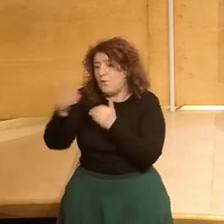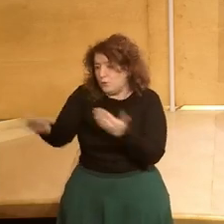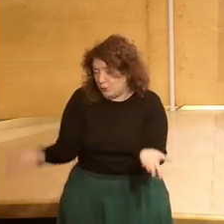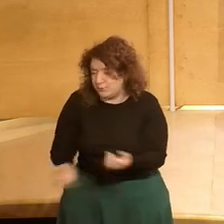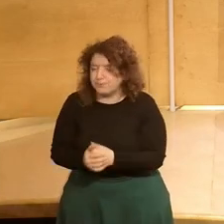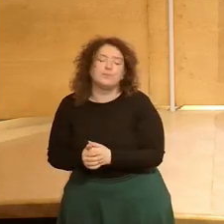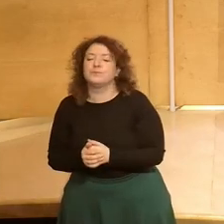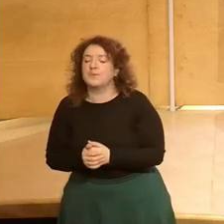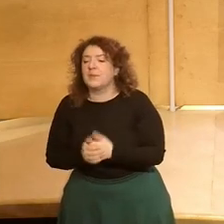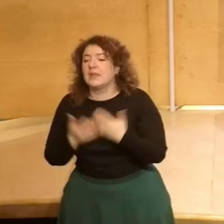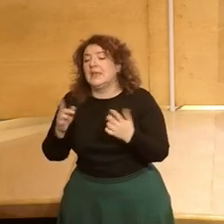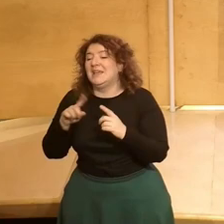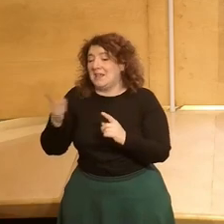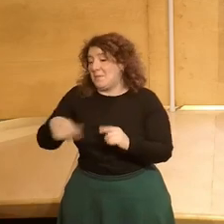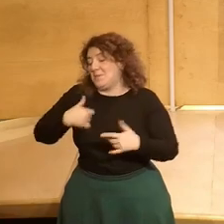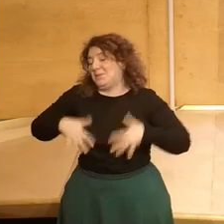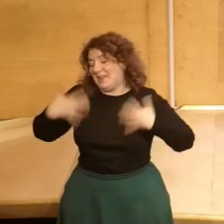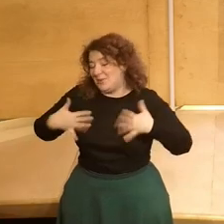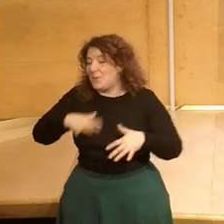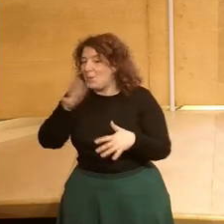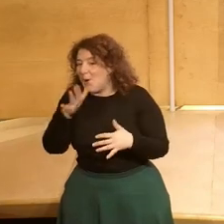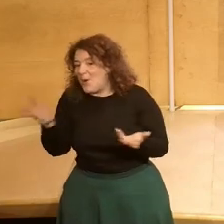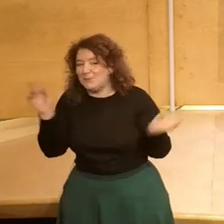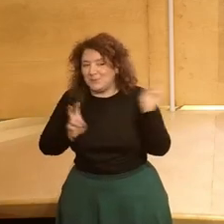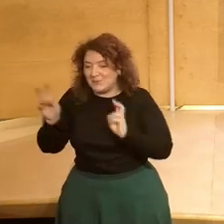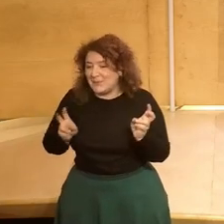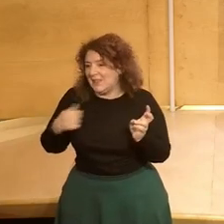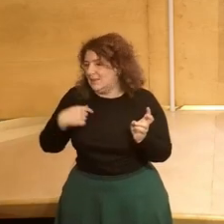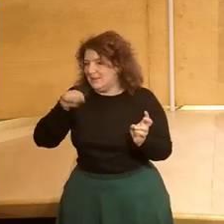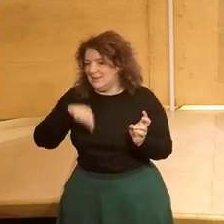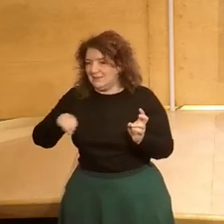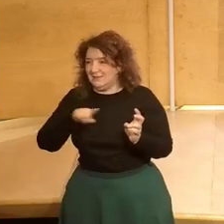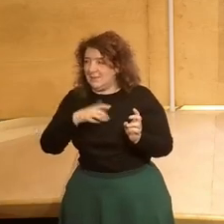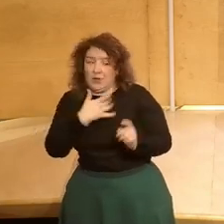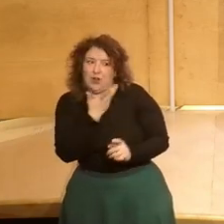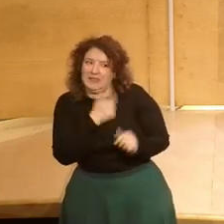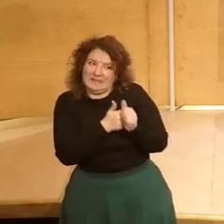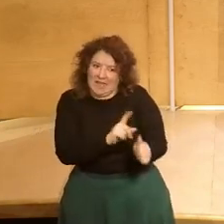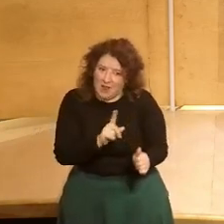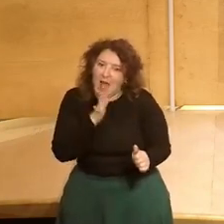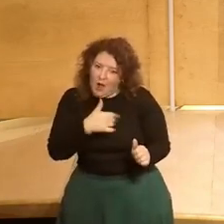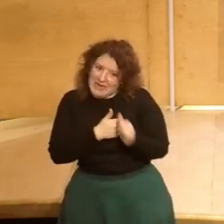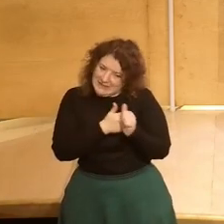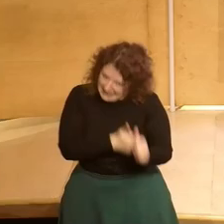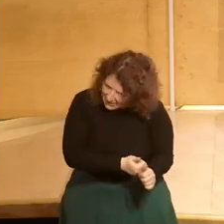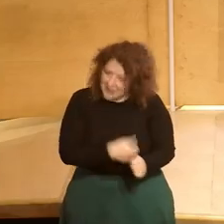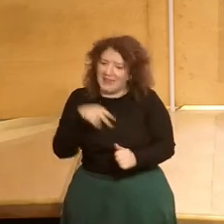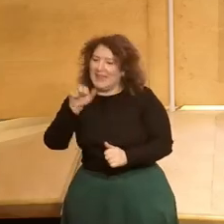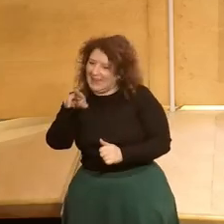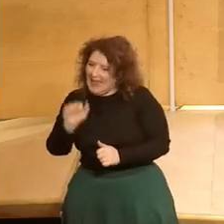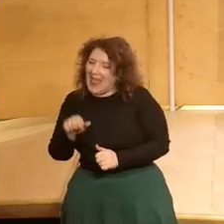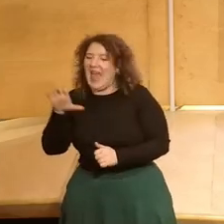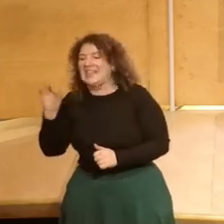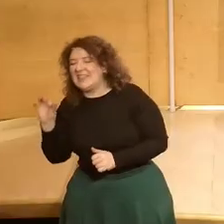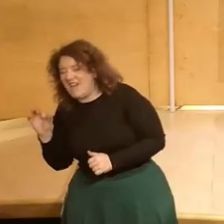futuras y luego me hace mucha ilusión estar aquí porque además a ti no te seguía porque no te conocía pero a partir de ahora pero a Nerea a